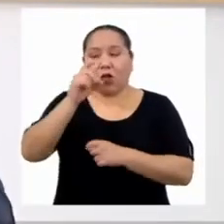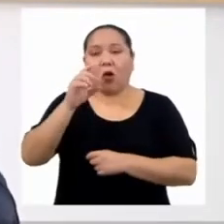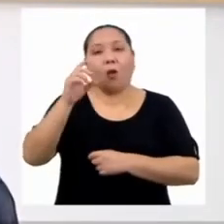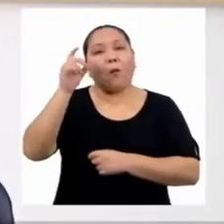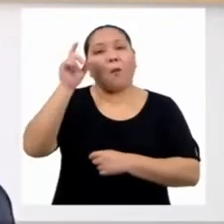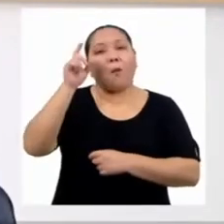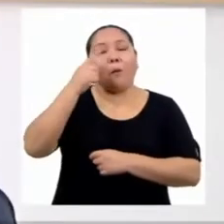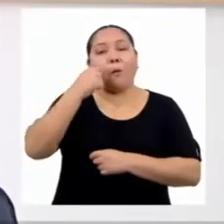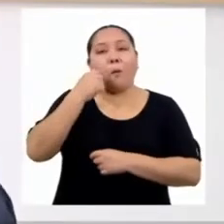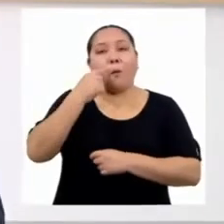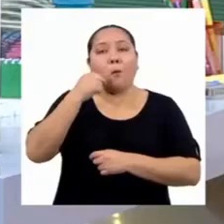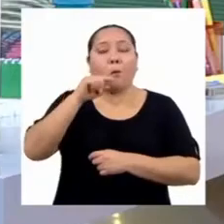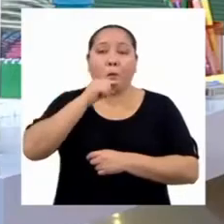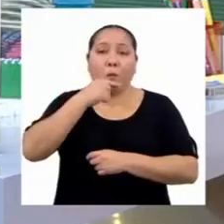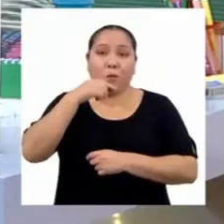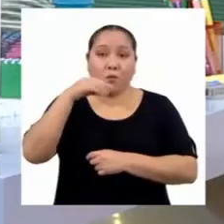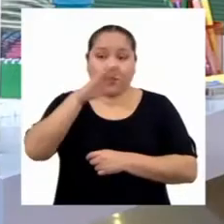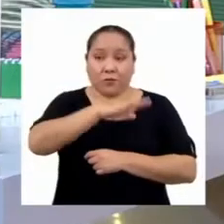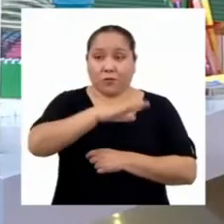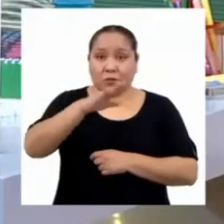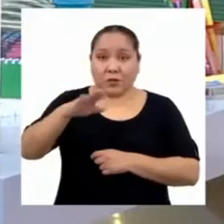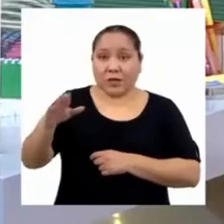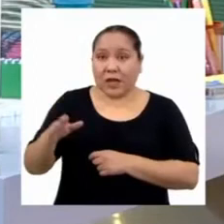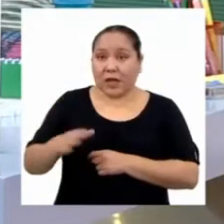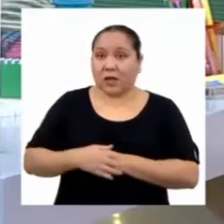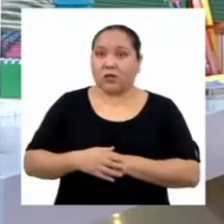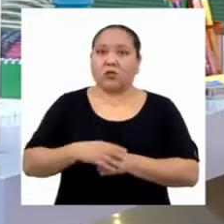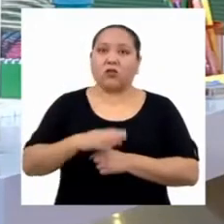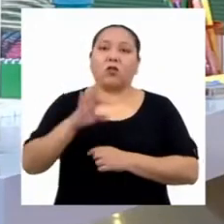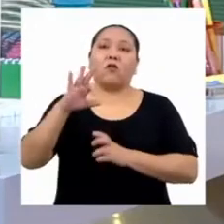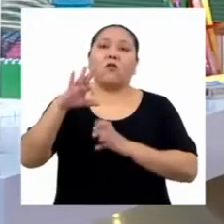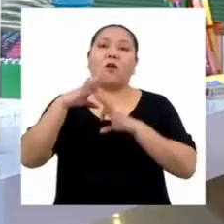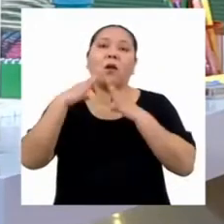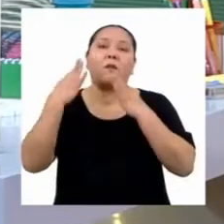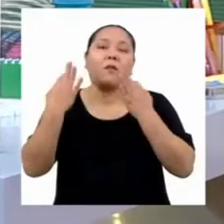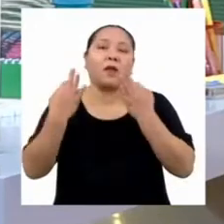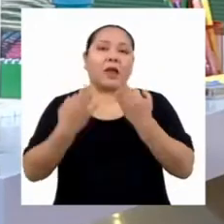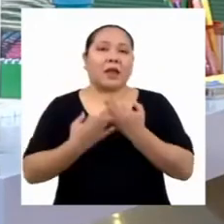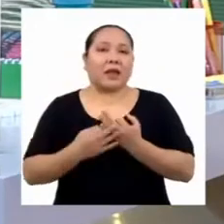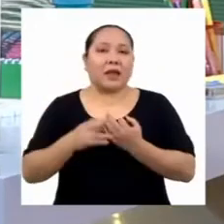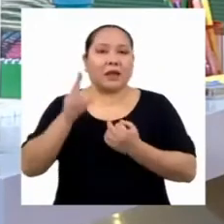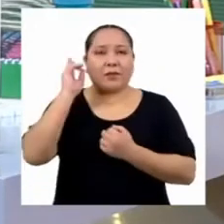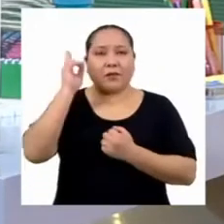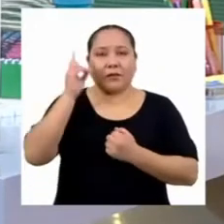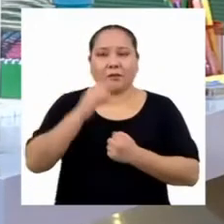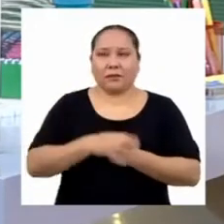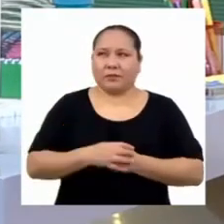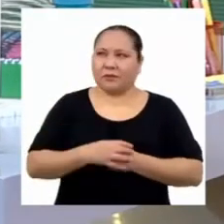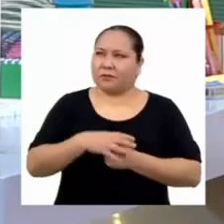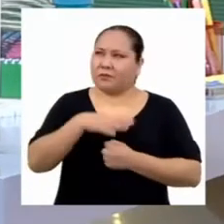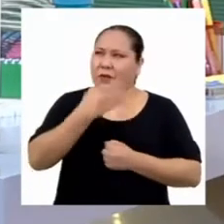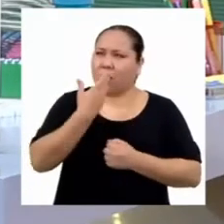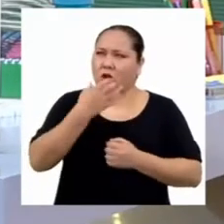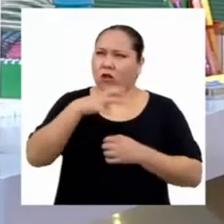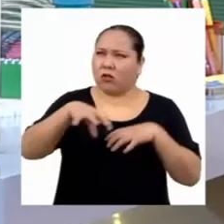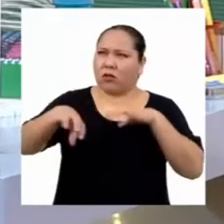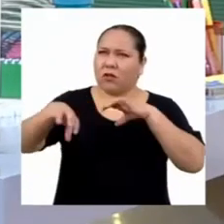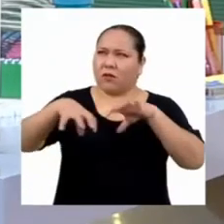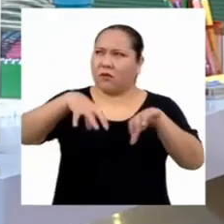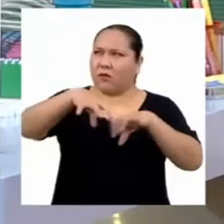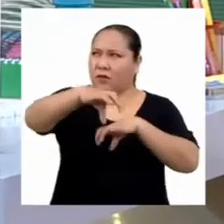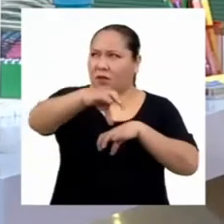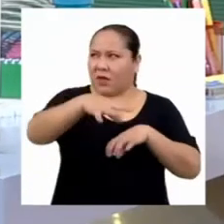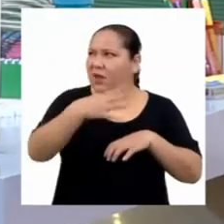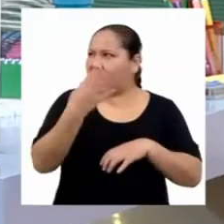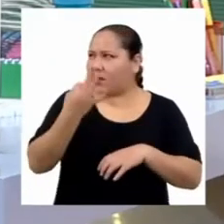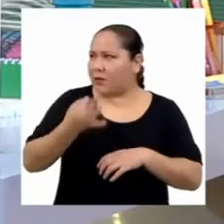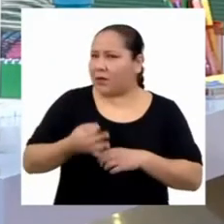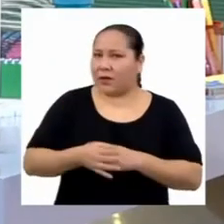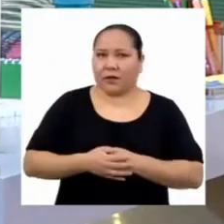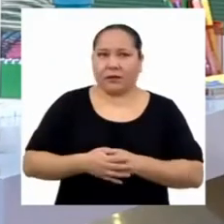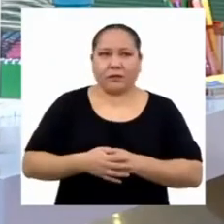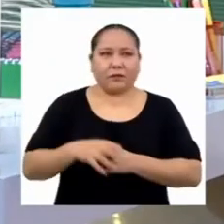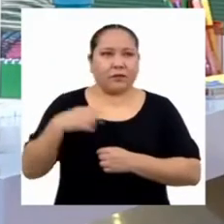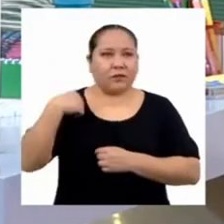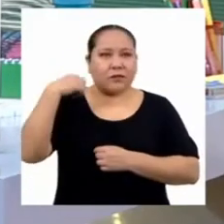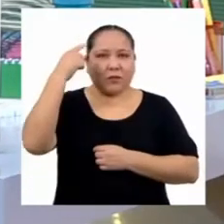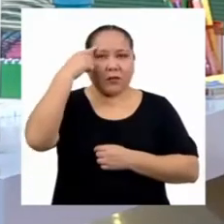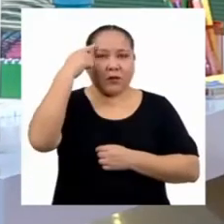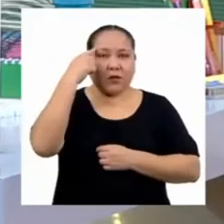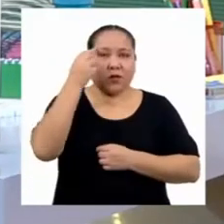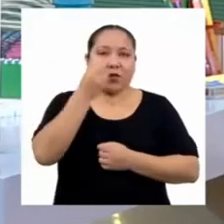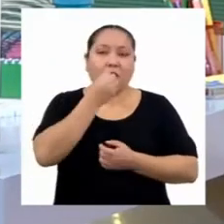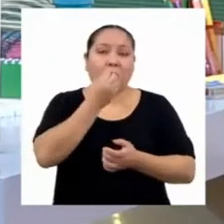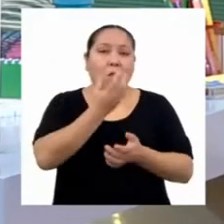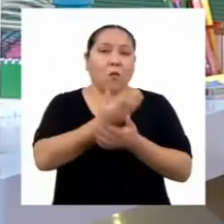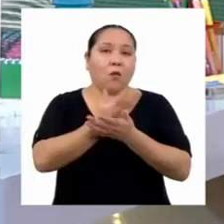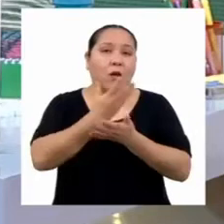familias y docentes. Sería una buena idea dividir un poco a todas esas personas, ¿no? Y me parece que una buena